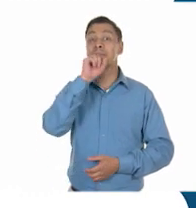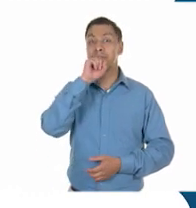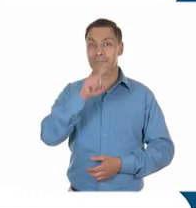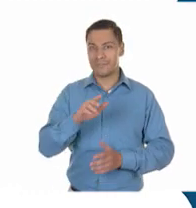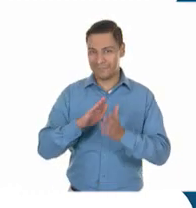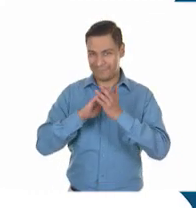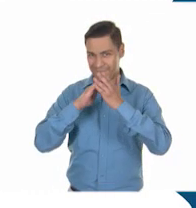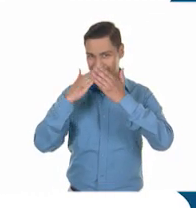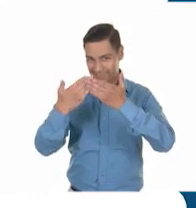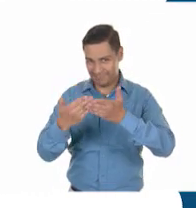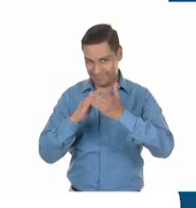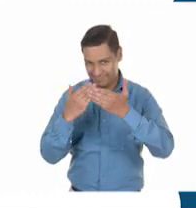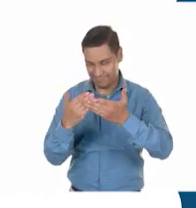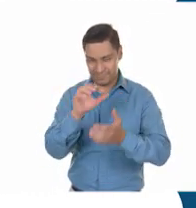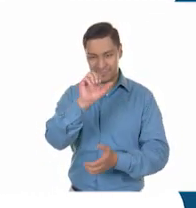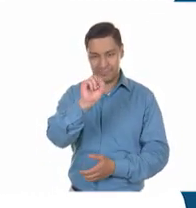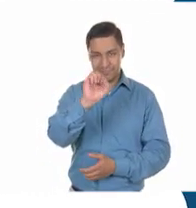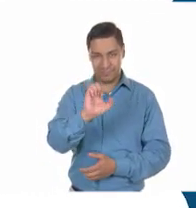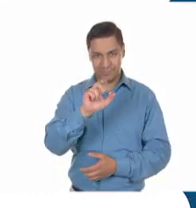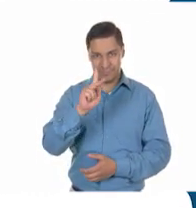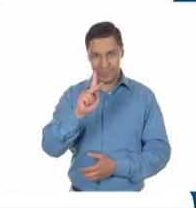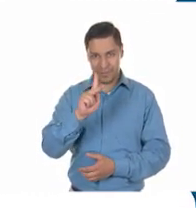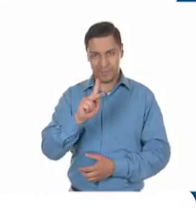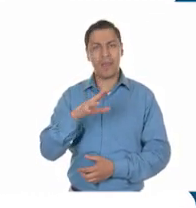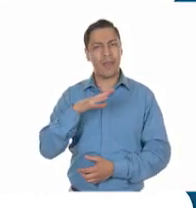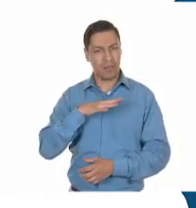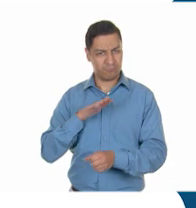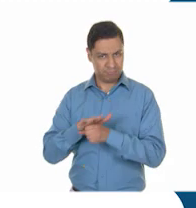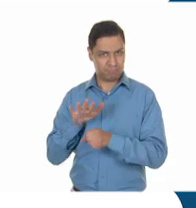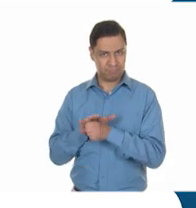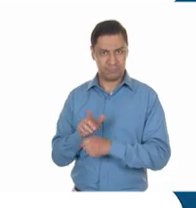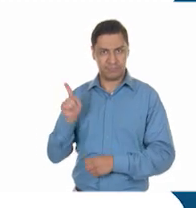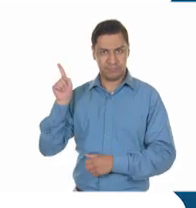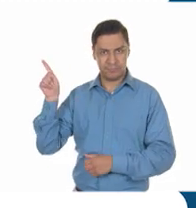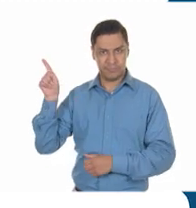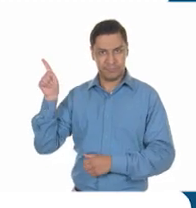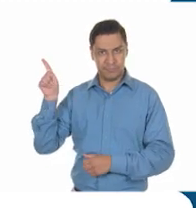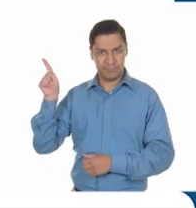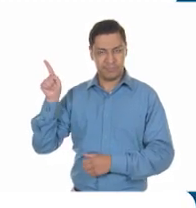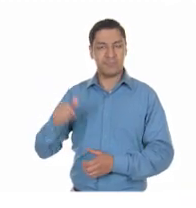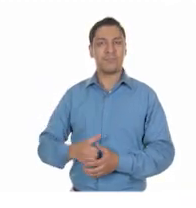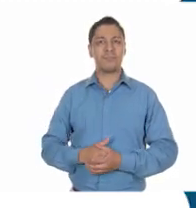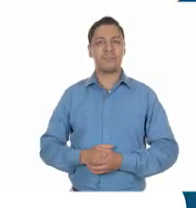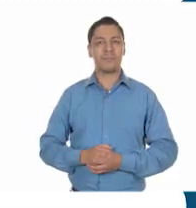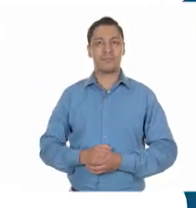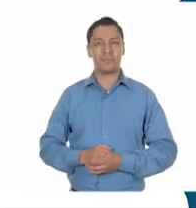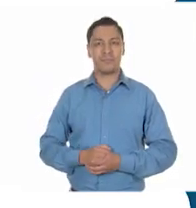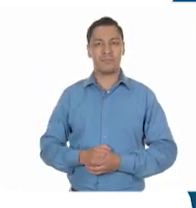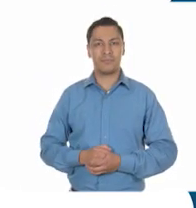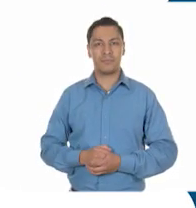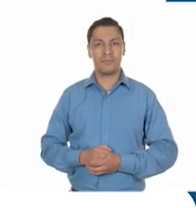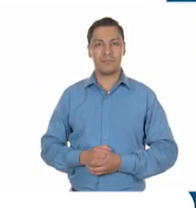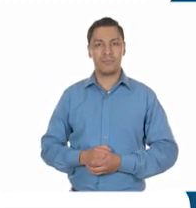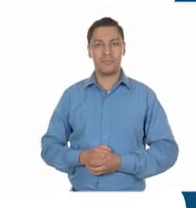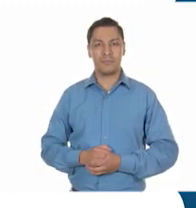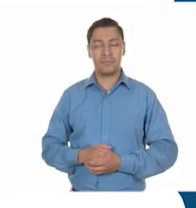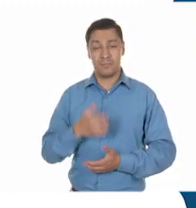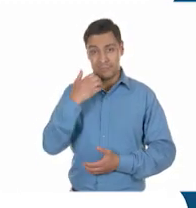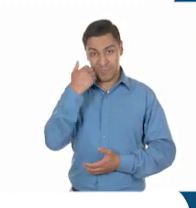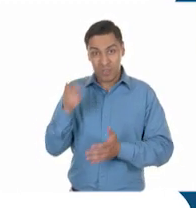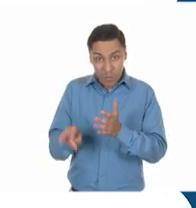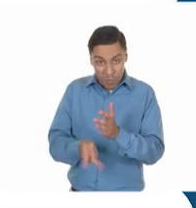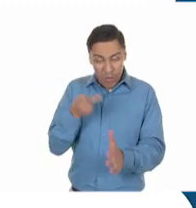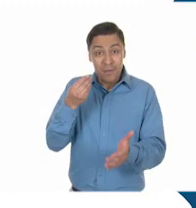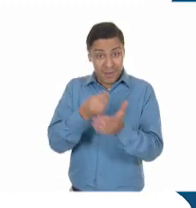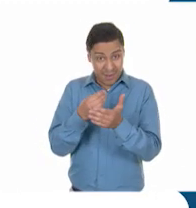encontrar los libros de texto en la página con aliteg.cep.gov.mx. Si quieres volver